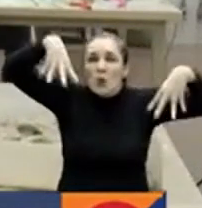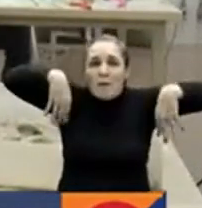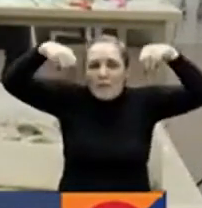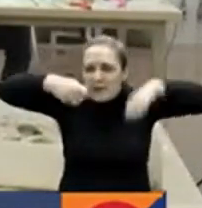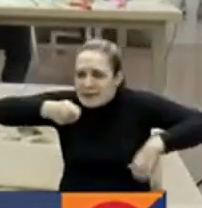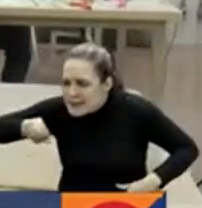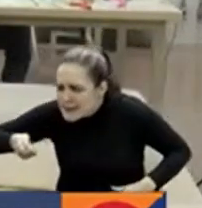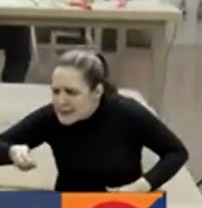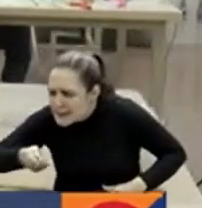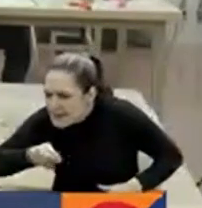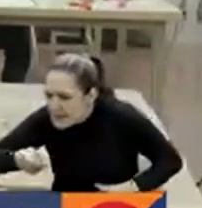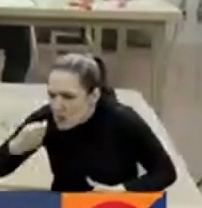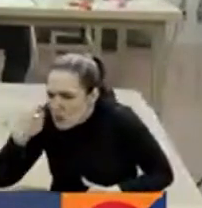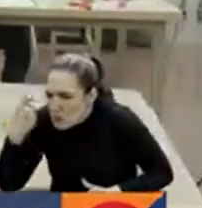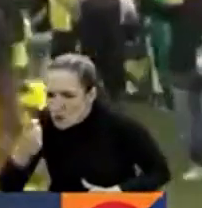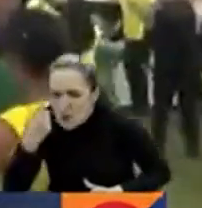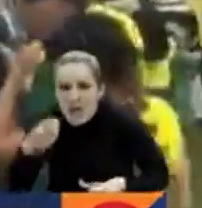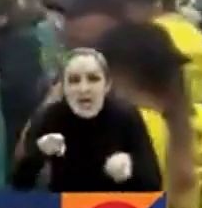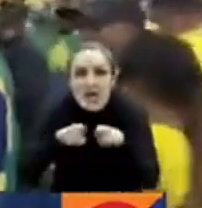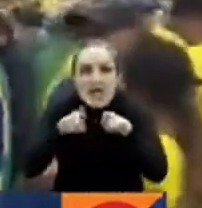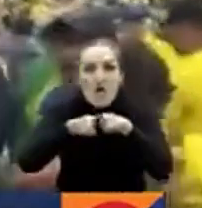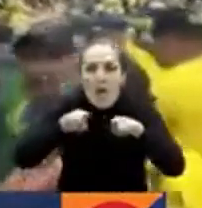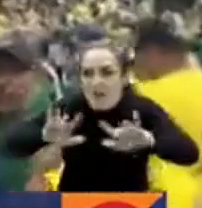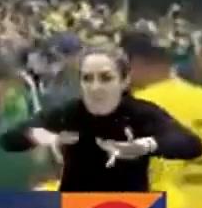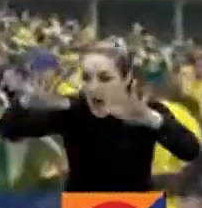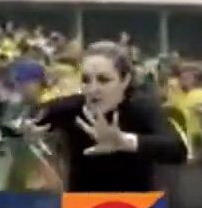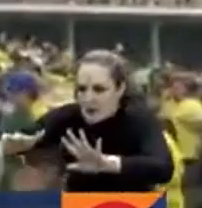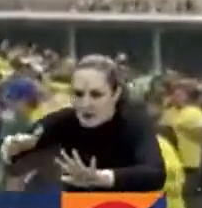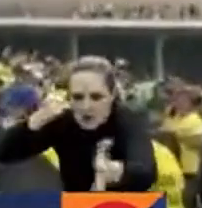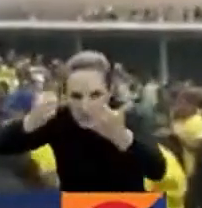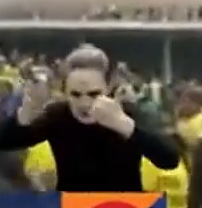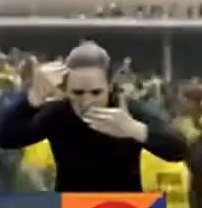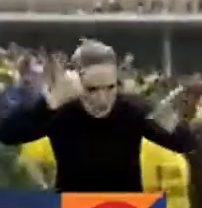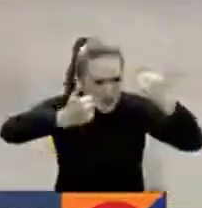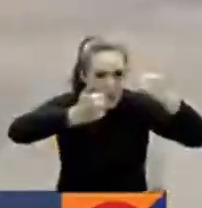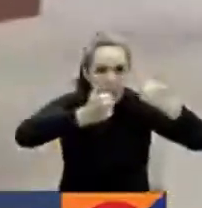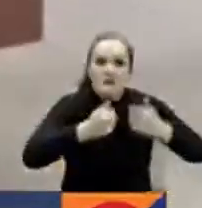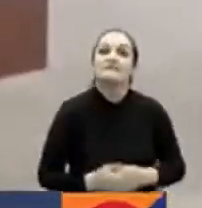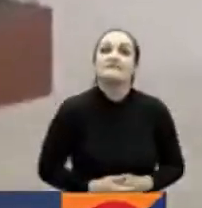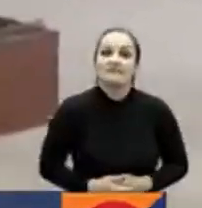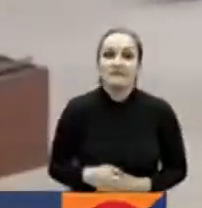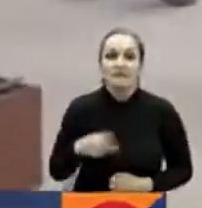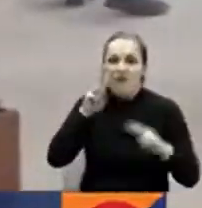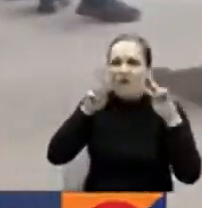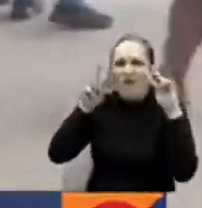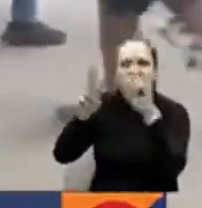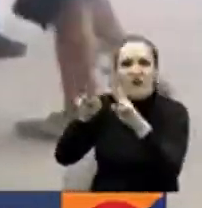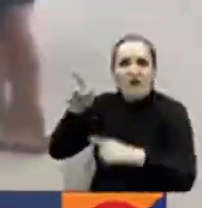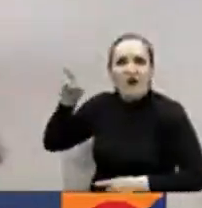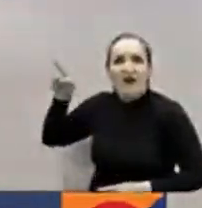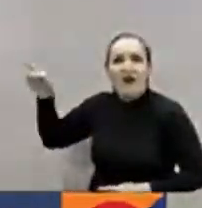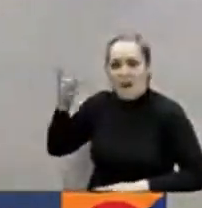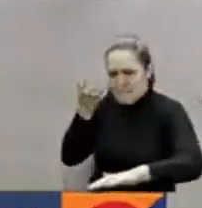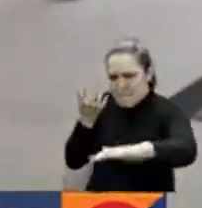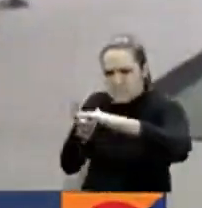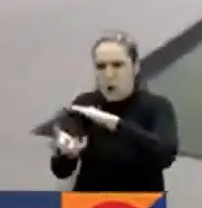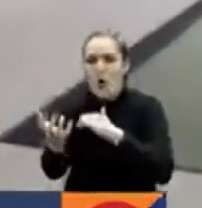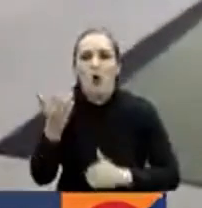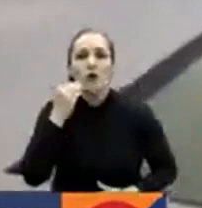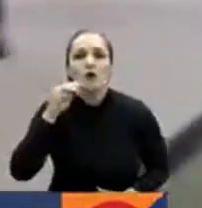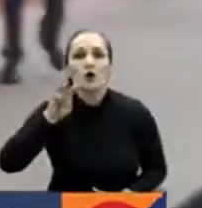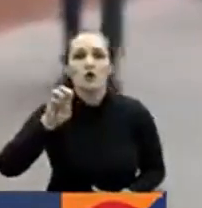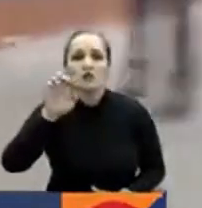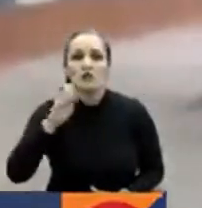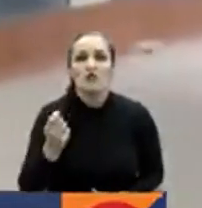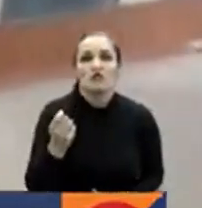Era como una búsqueda del tesoro. Brasil se enteró a partir de imágenes. Estas del ocho de enero del presente